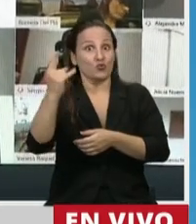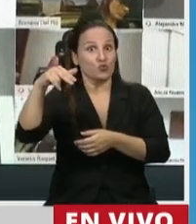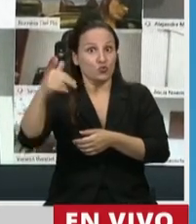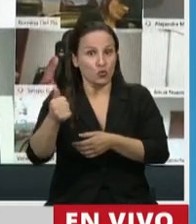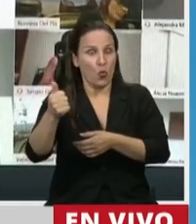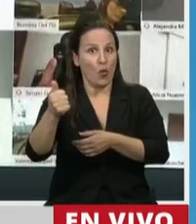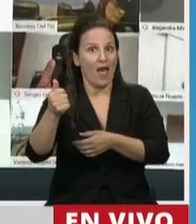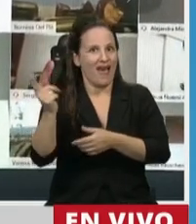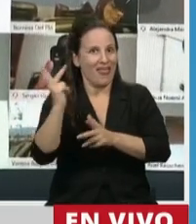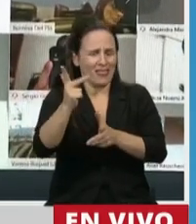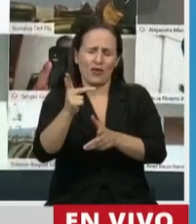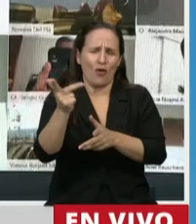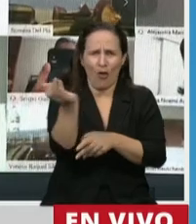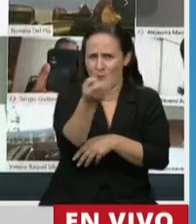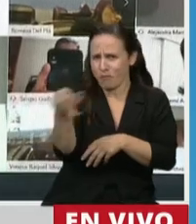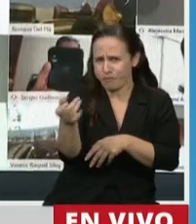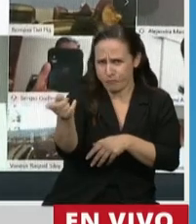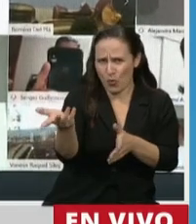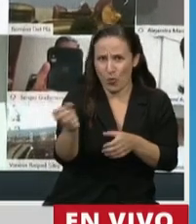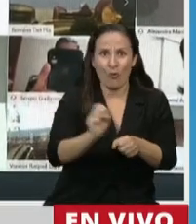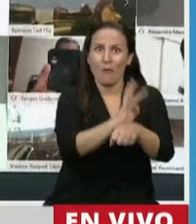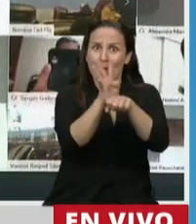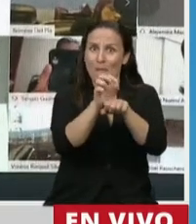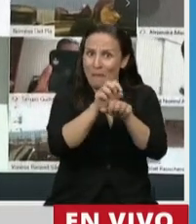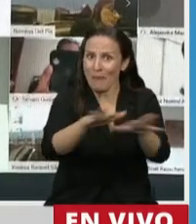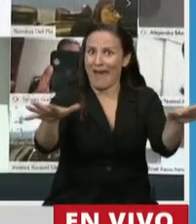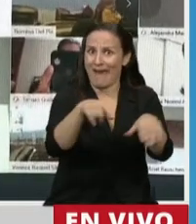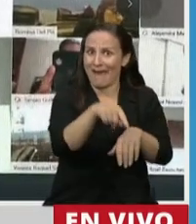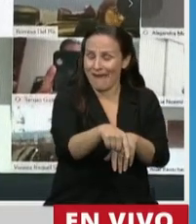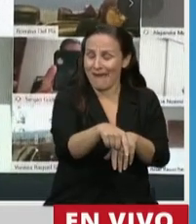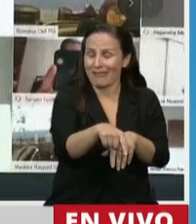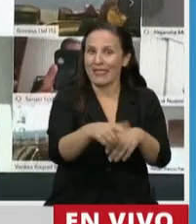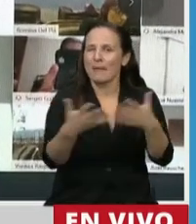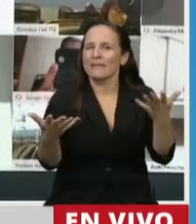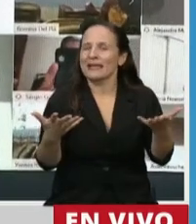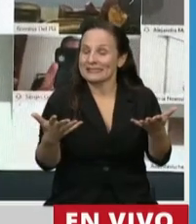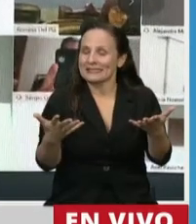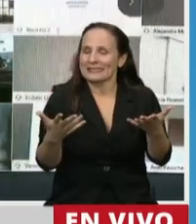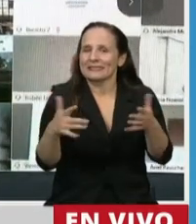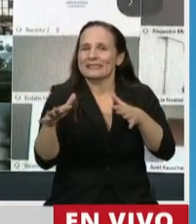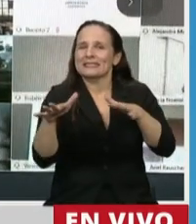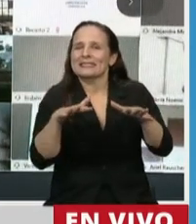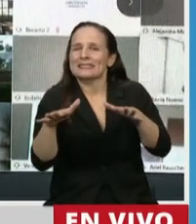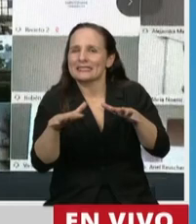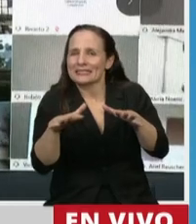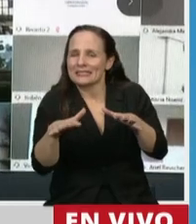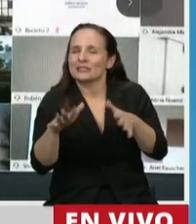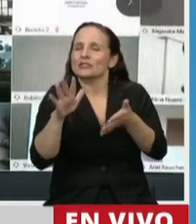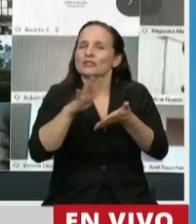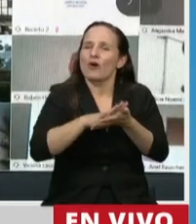dejado en evidencia esta pandemia que en lo que tiene que ver con la posibilidad de